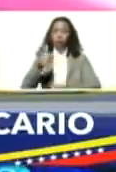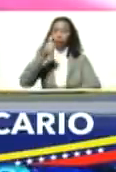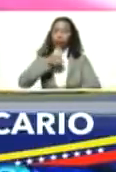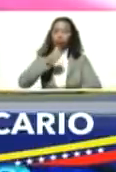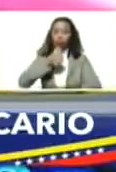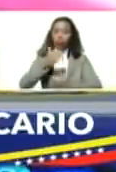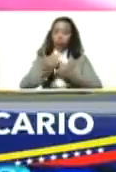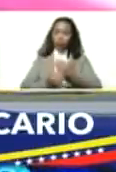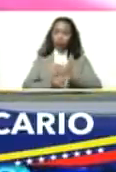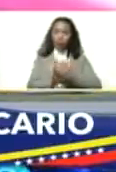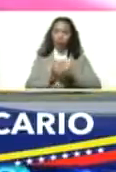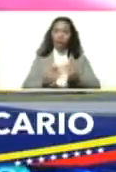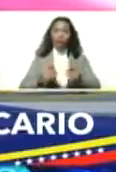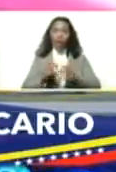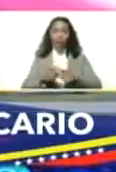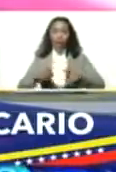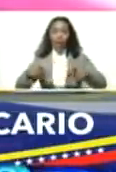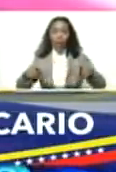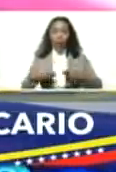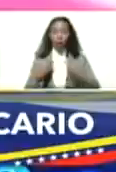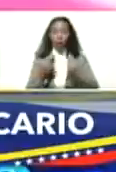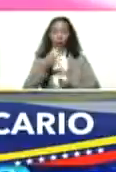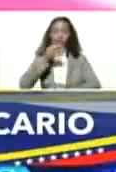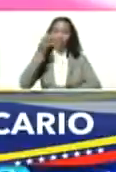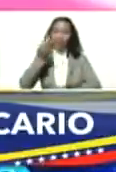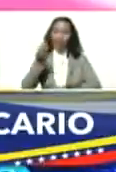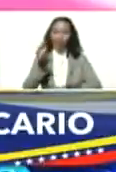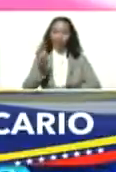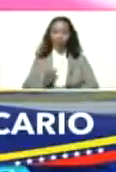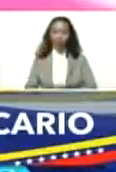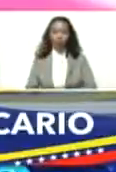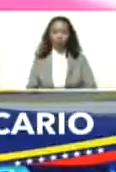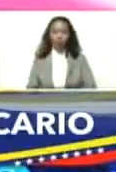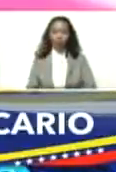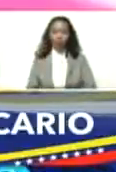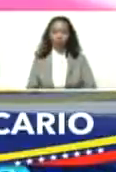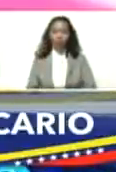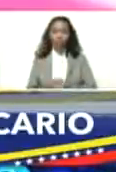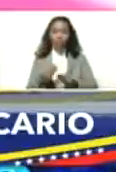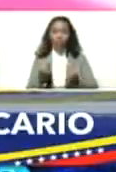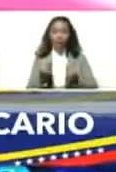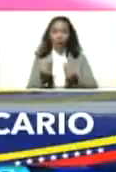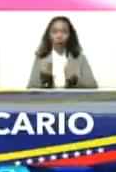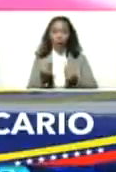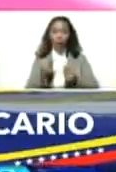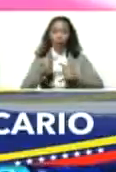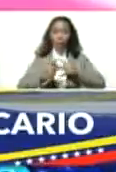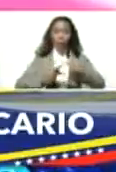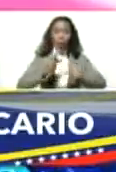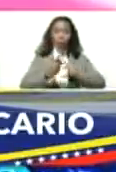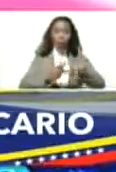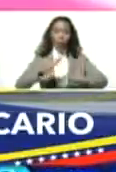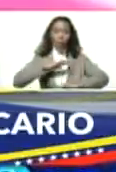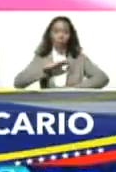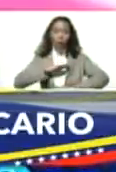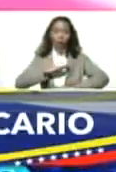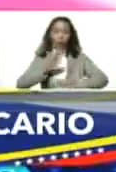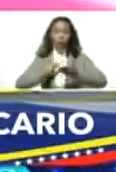del crecimiento de la economía real, de la economía que produce bienes,